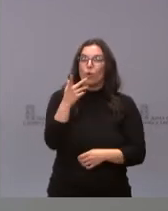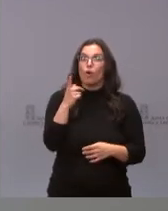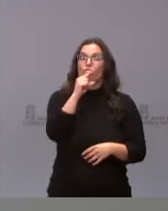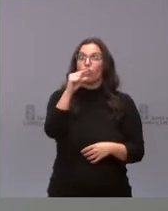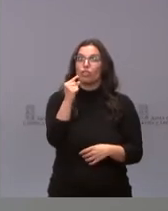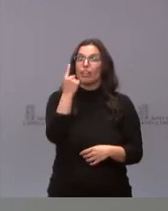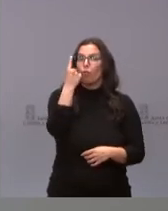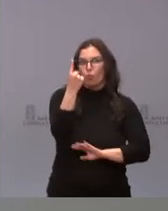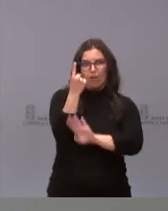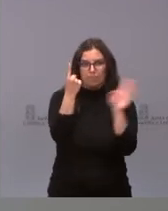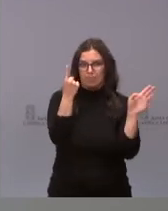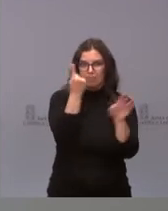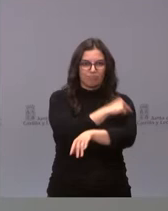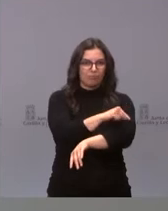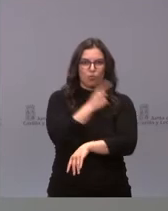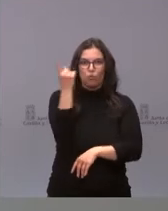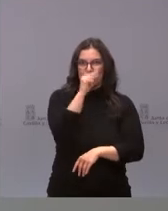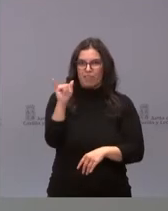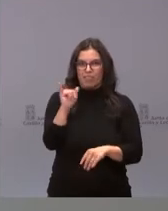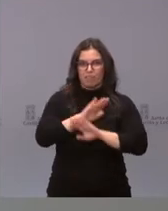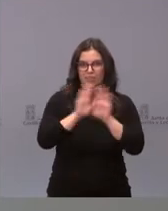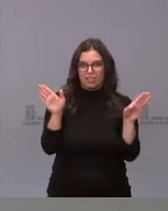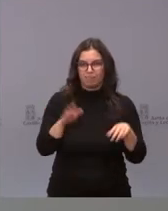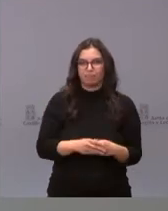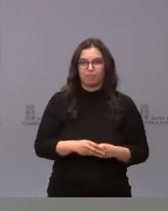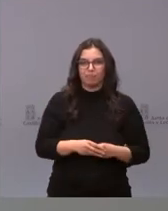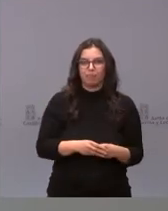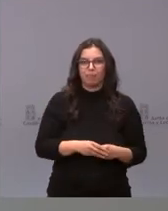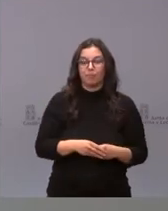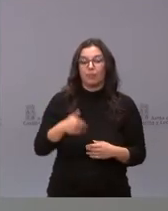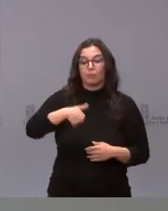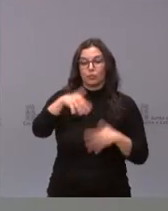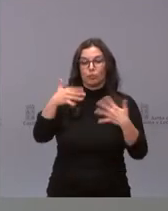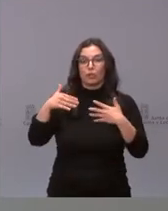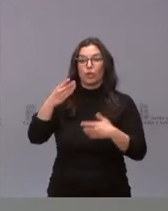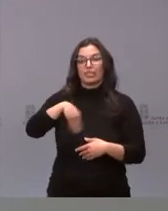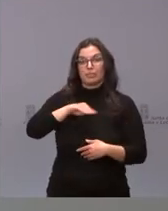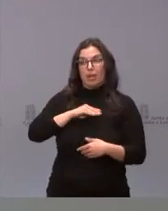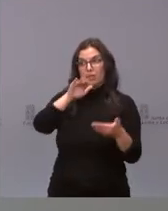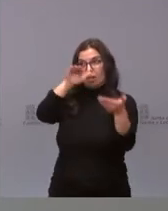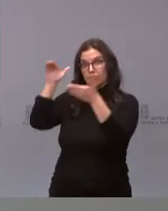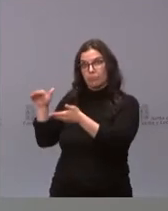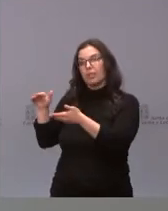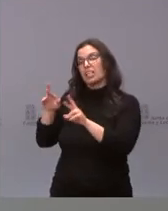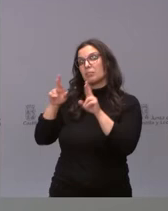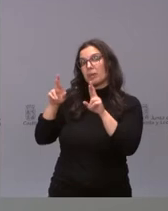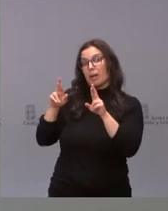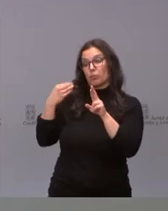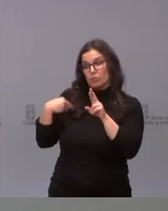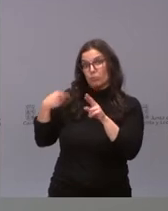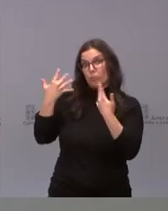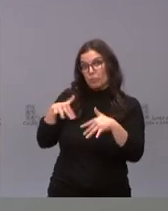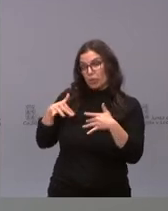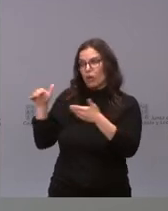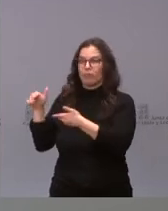necesita una dosis para su efectividad. Llegarán este miércoles a España y esperamos que se nos pueda distribuir ese mismo día